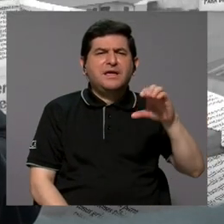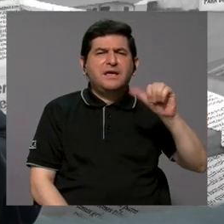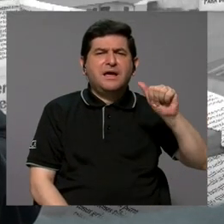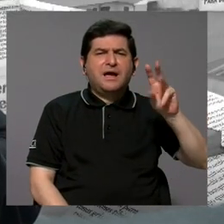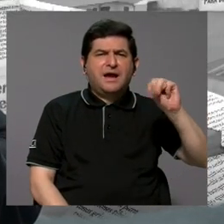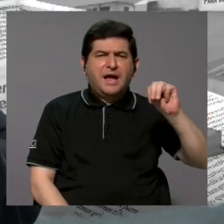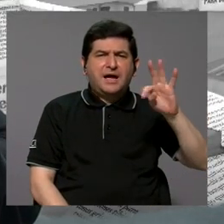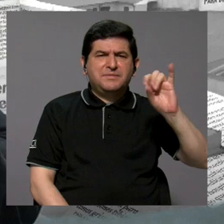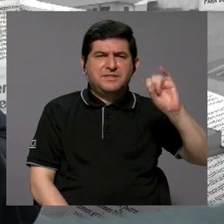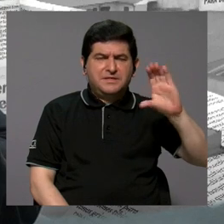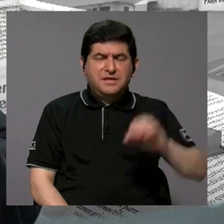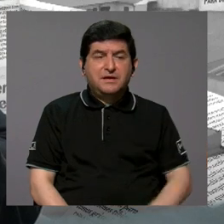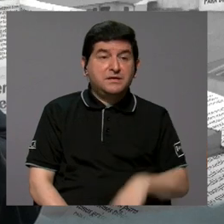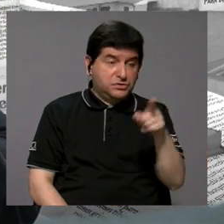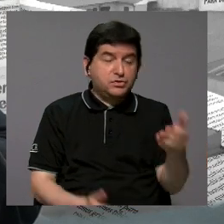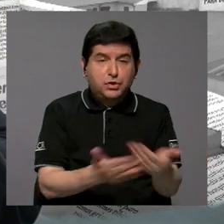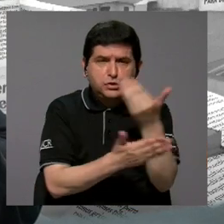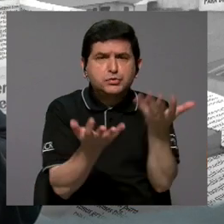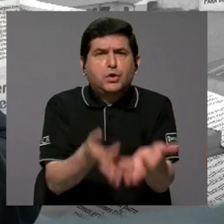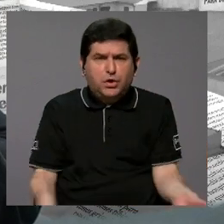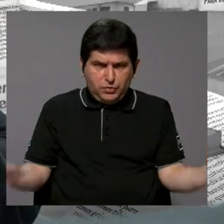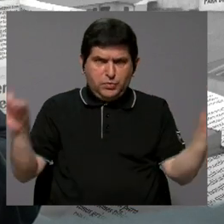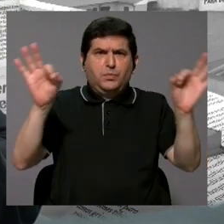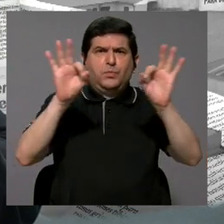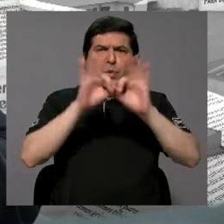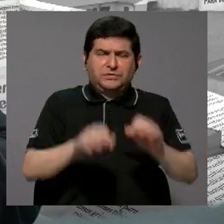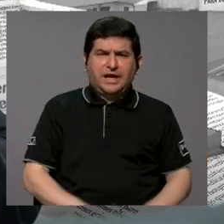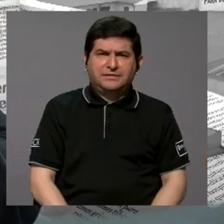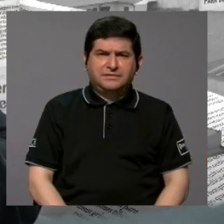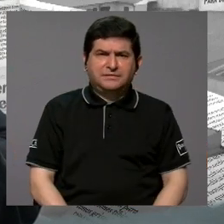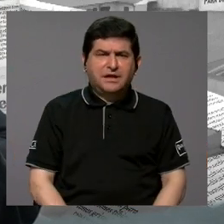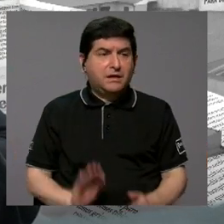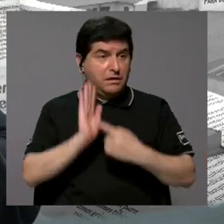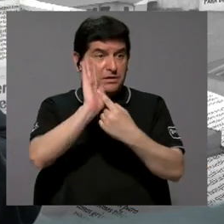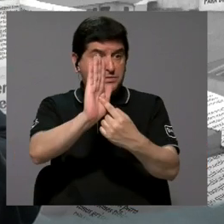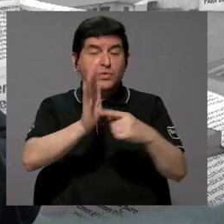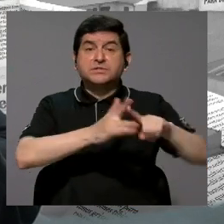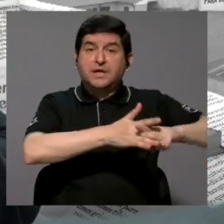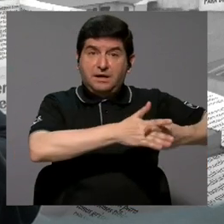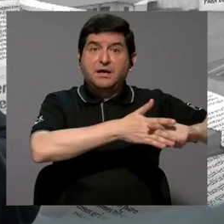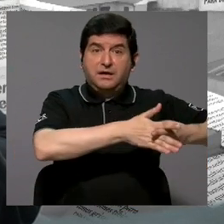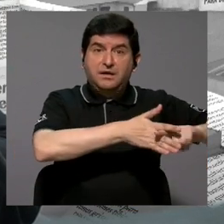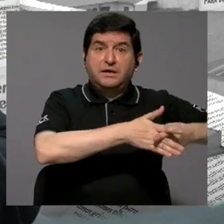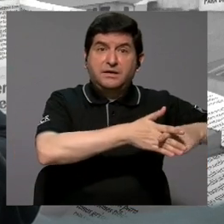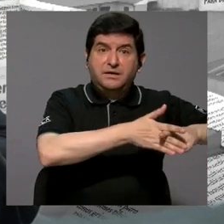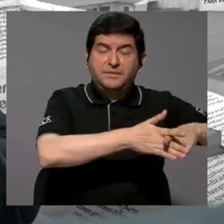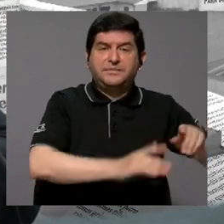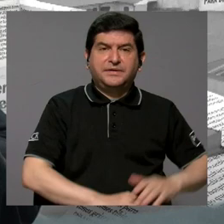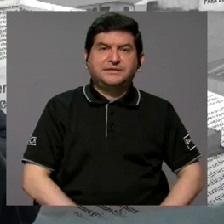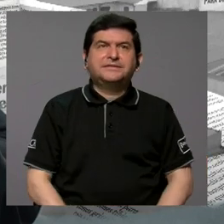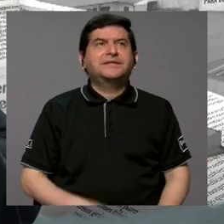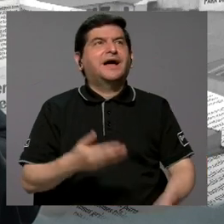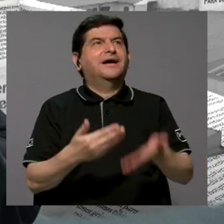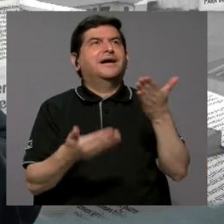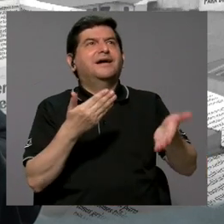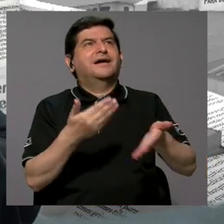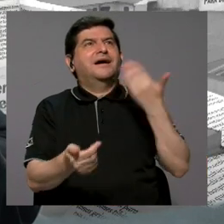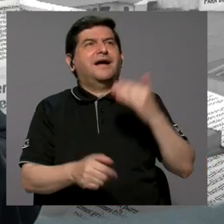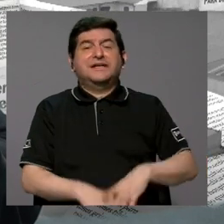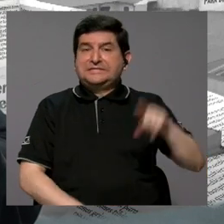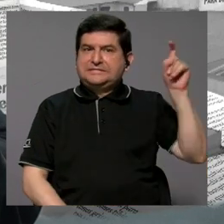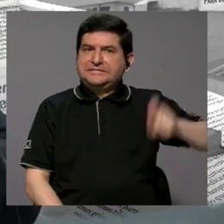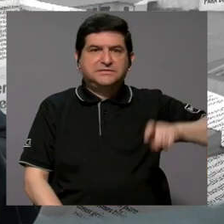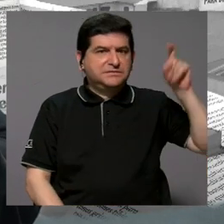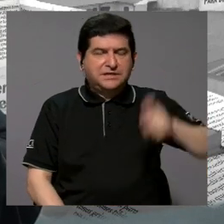si es algo tan novedoso, tan importante y que se vislumbra como una herramienta casi que será